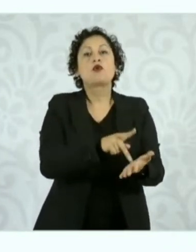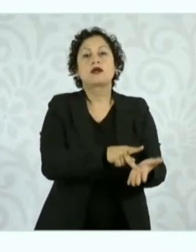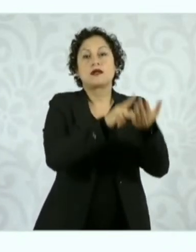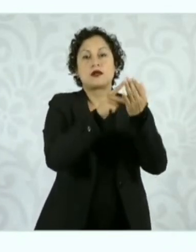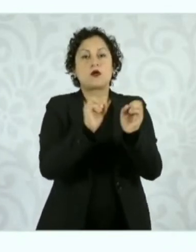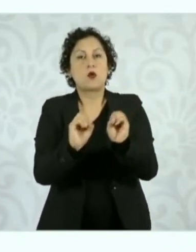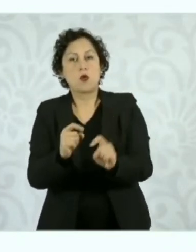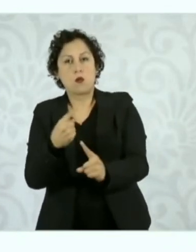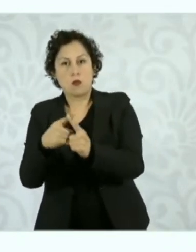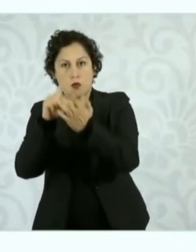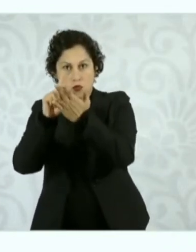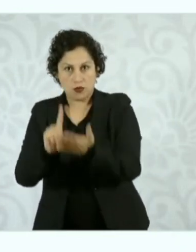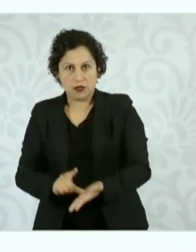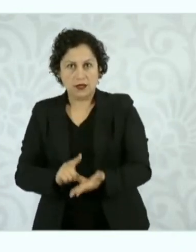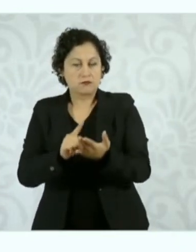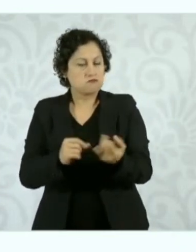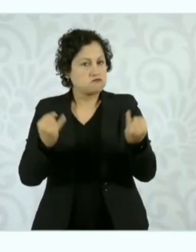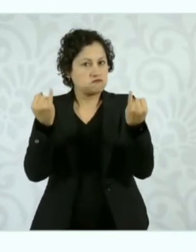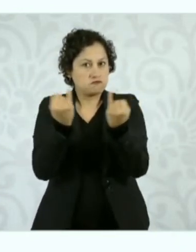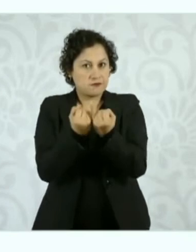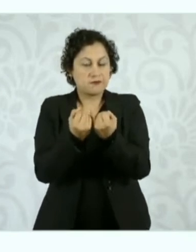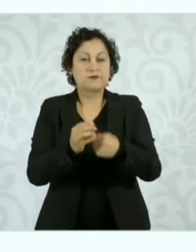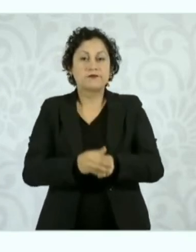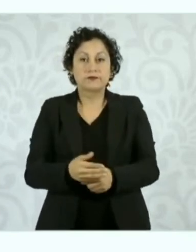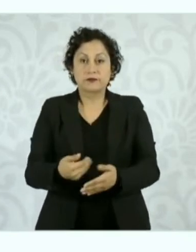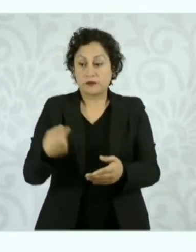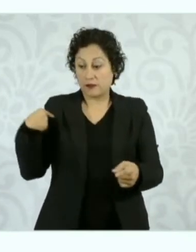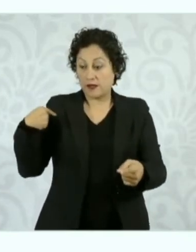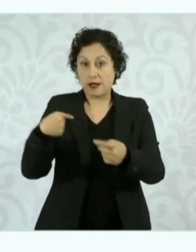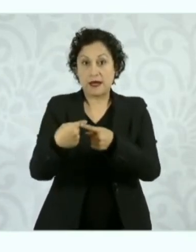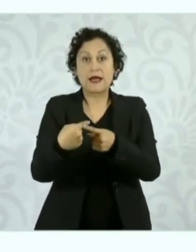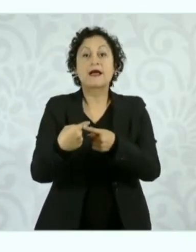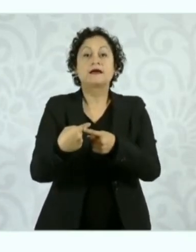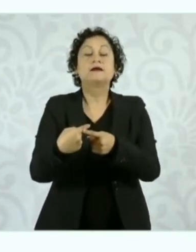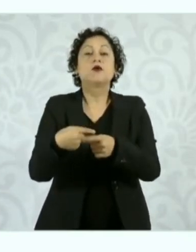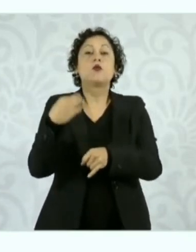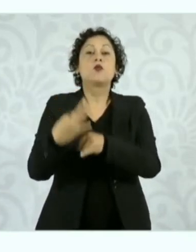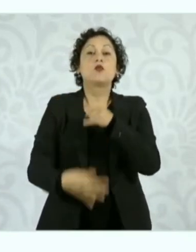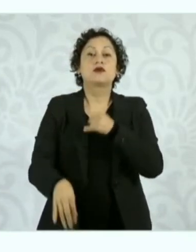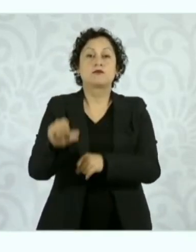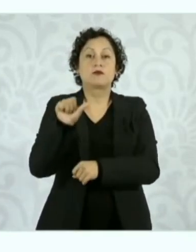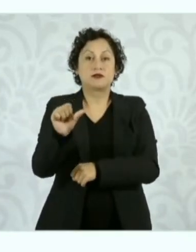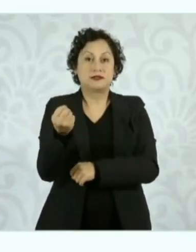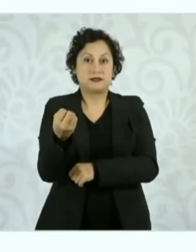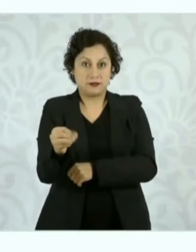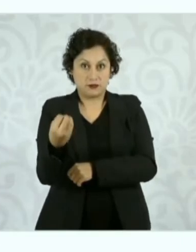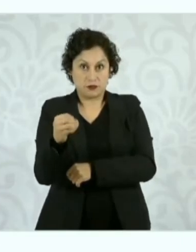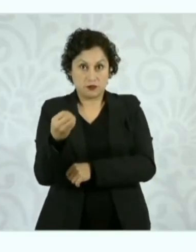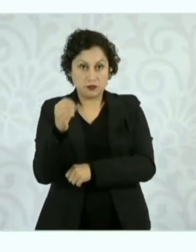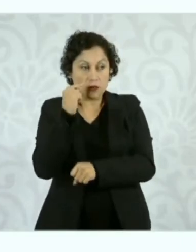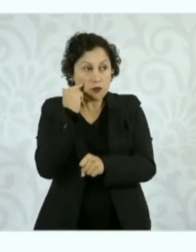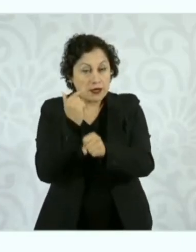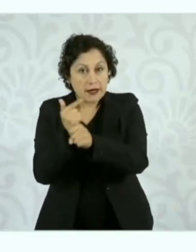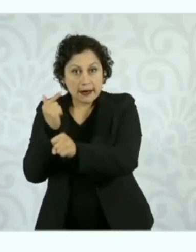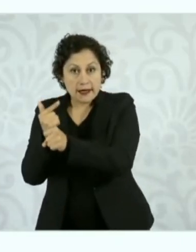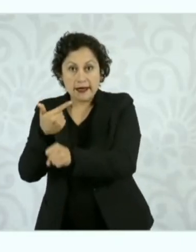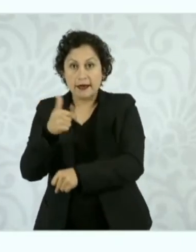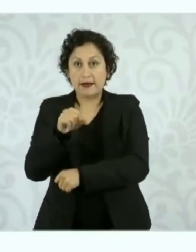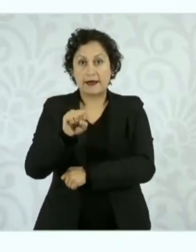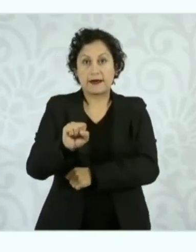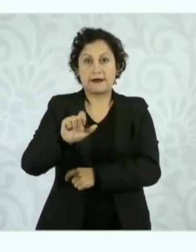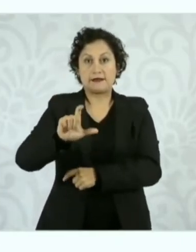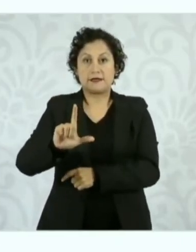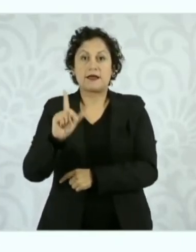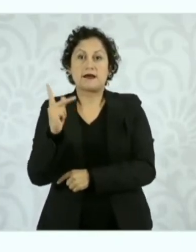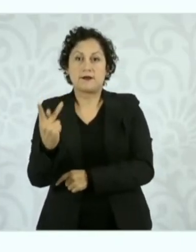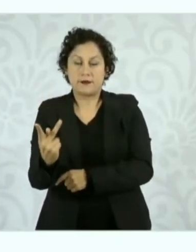esta manera, para el último día del monitoreo de gas realizado el 16 de octubre, el precio promedio del gas LP en el